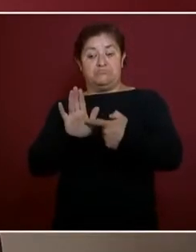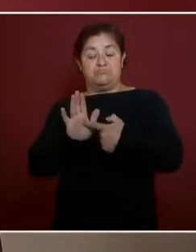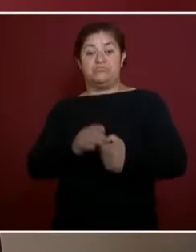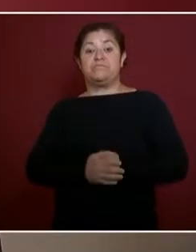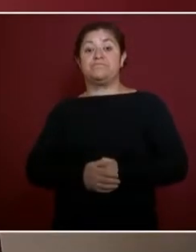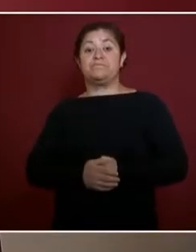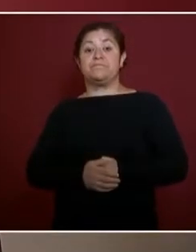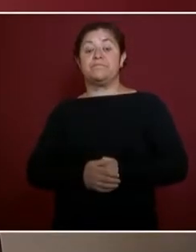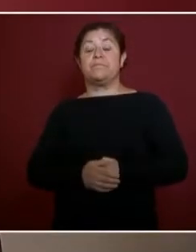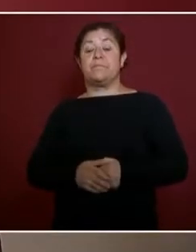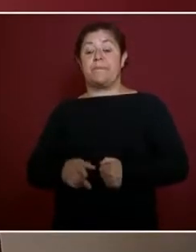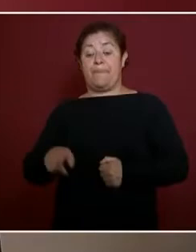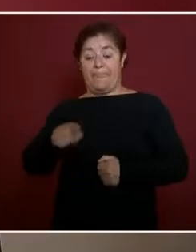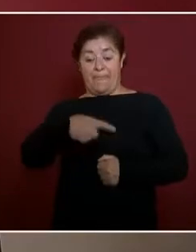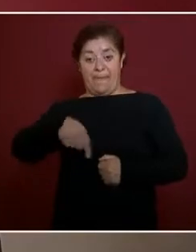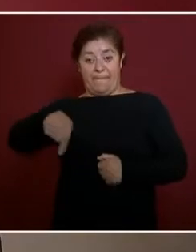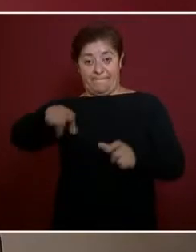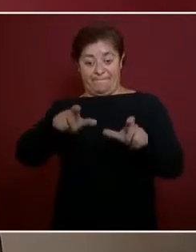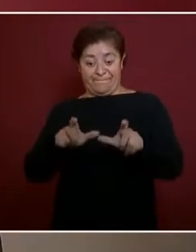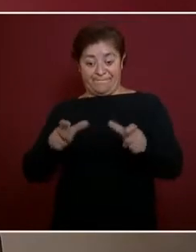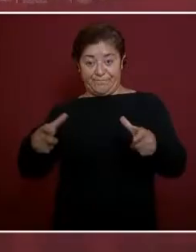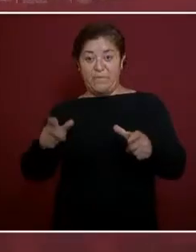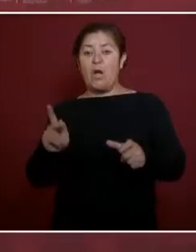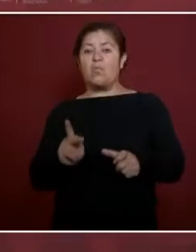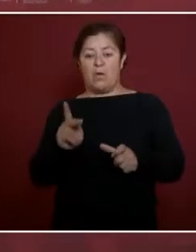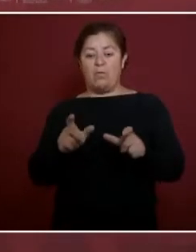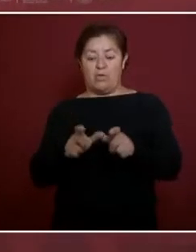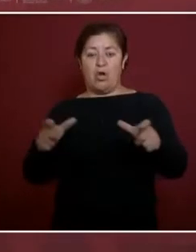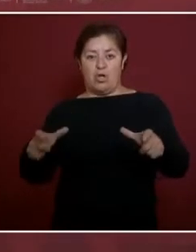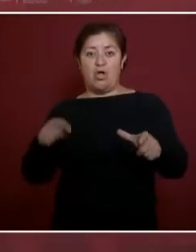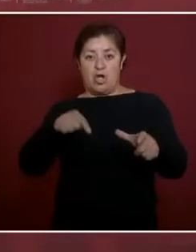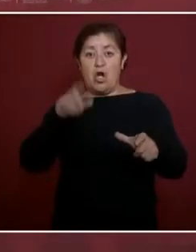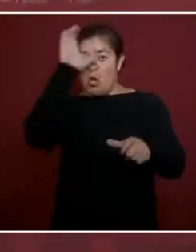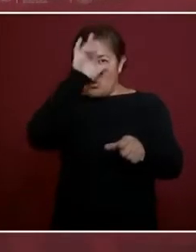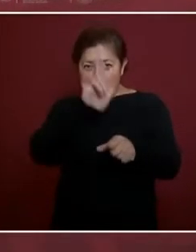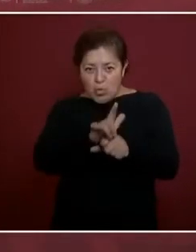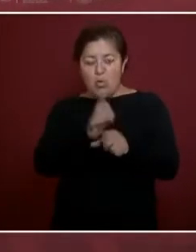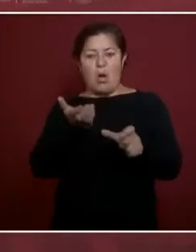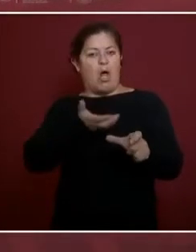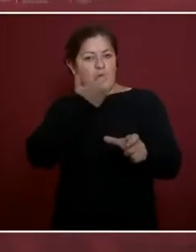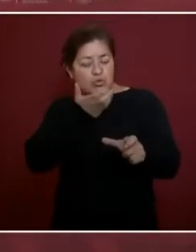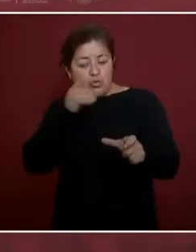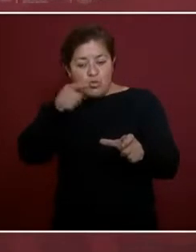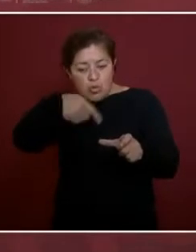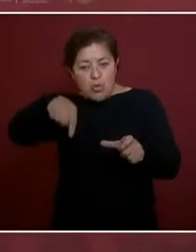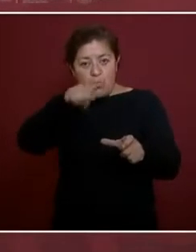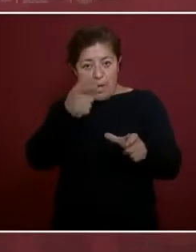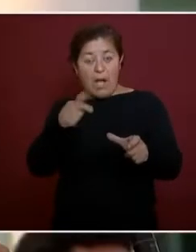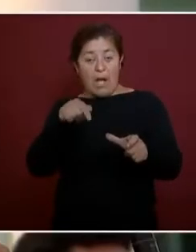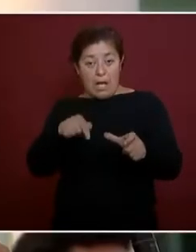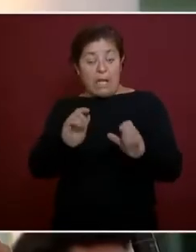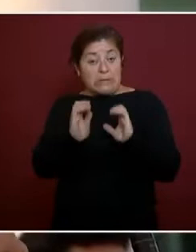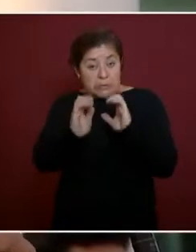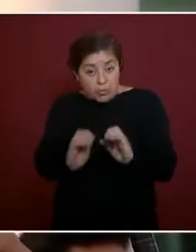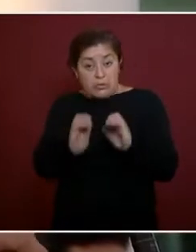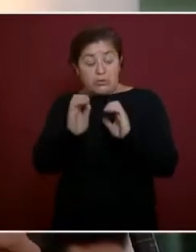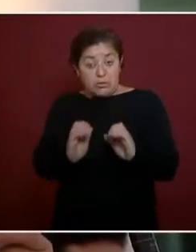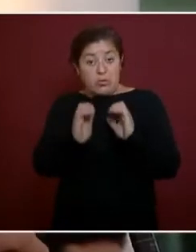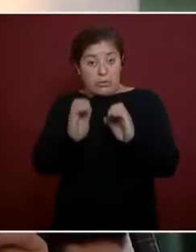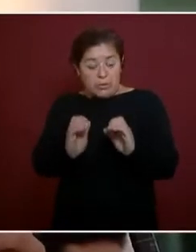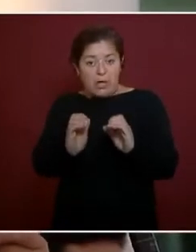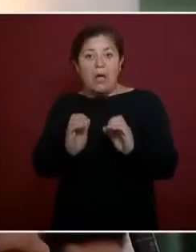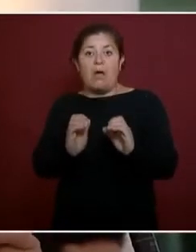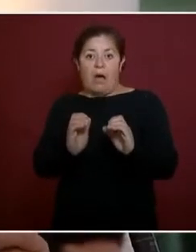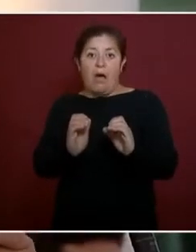cultura de los pueblos, las costumbres, las tradiciones, más